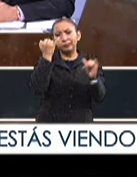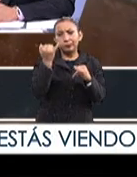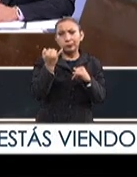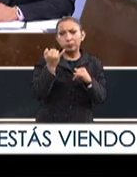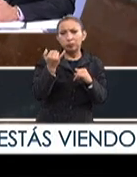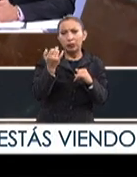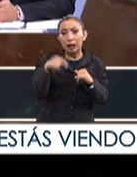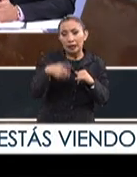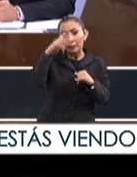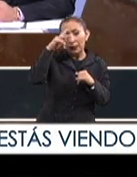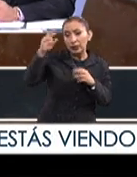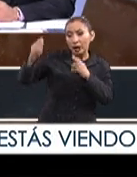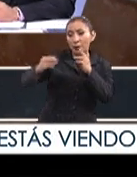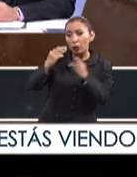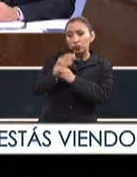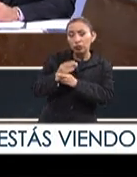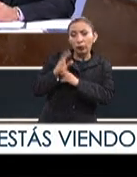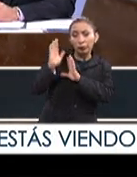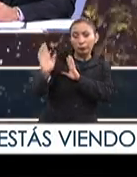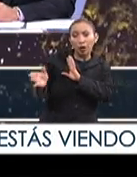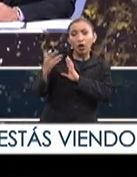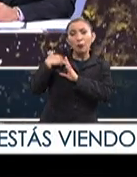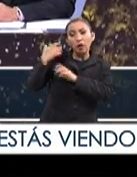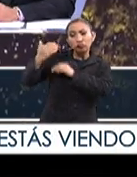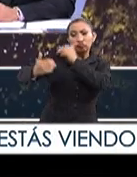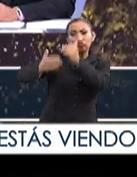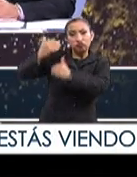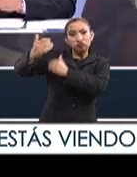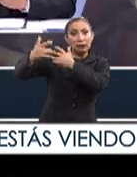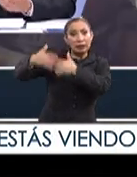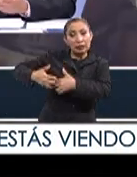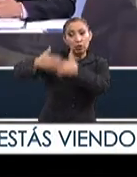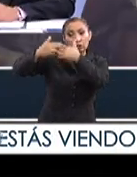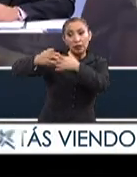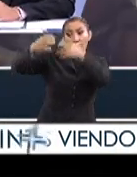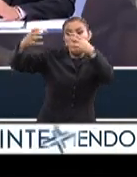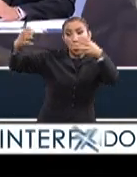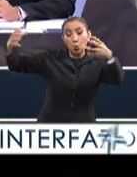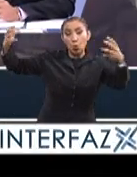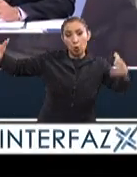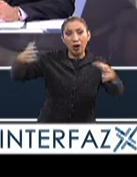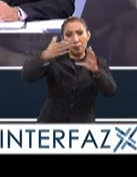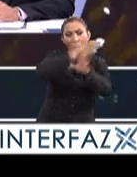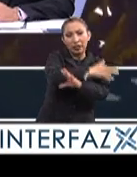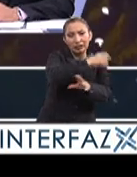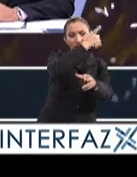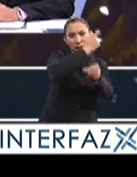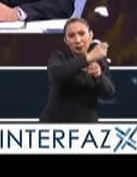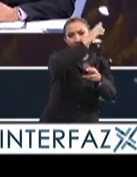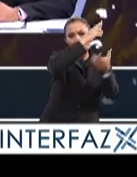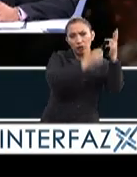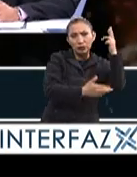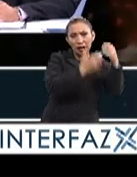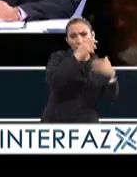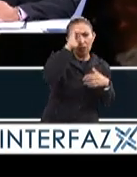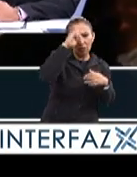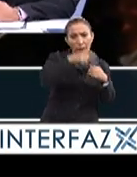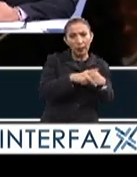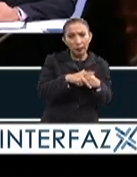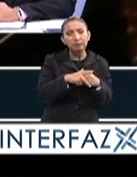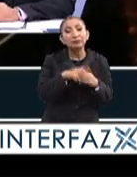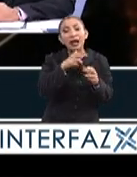constantemente no solo en México, en el mundo. Por un lado, el gran desarrollo industrial desde la primera revolución industrial allá en Europa